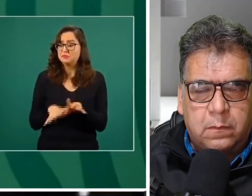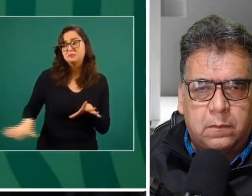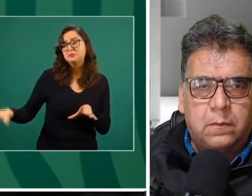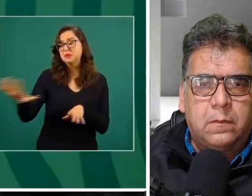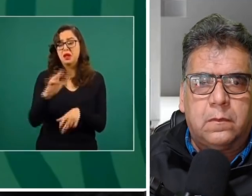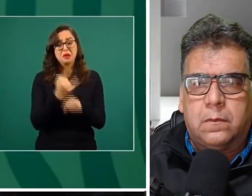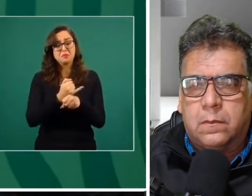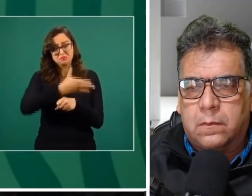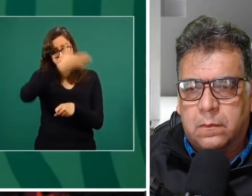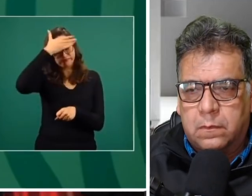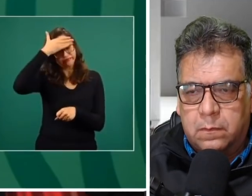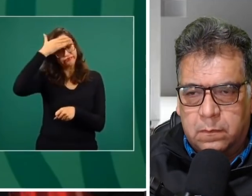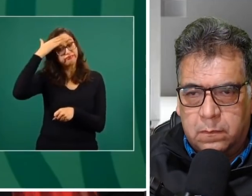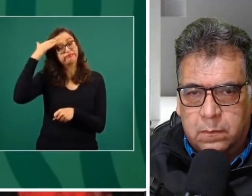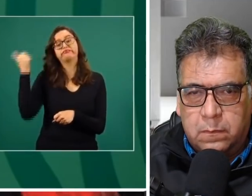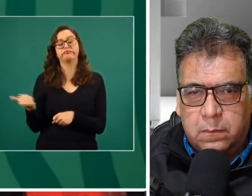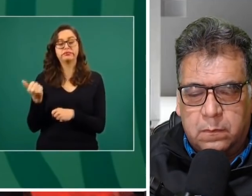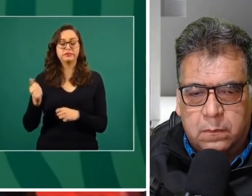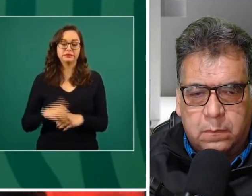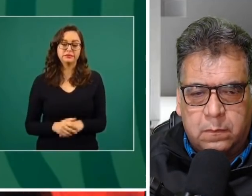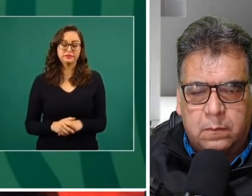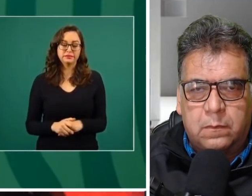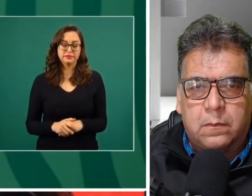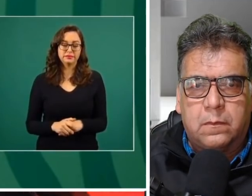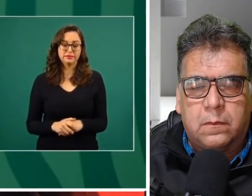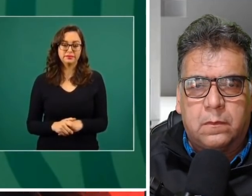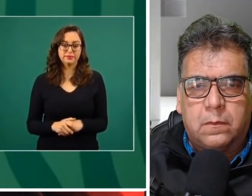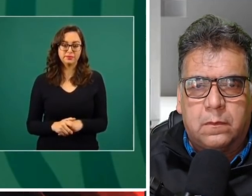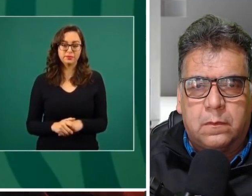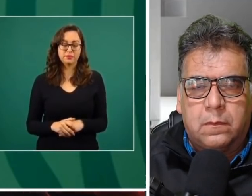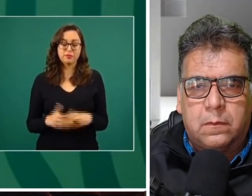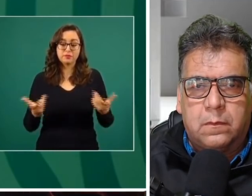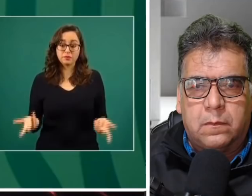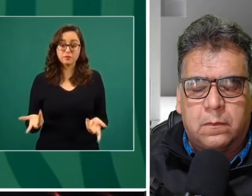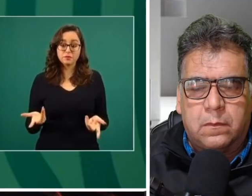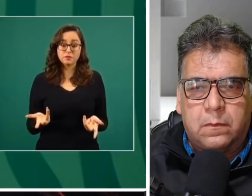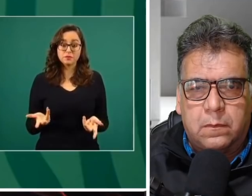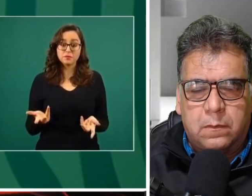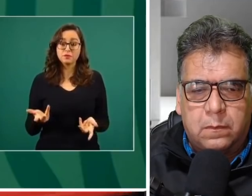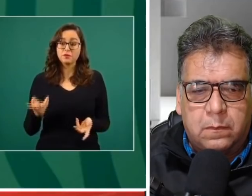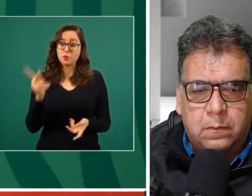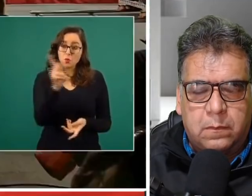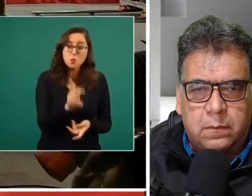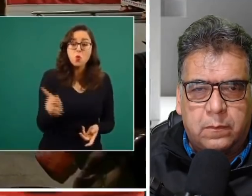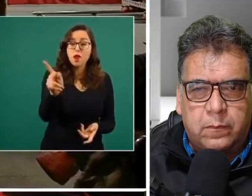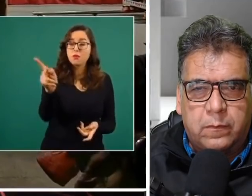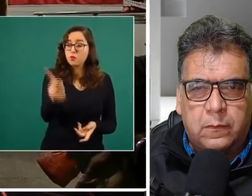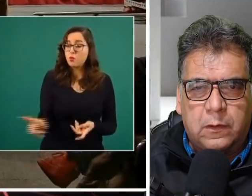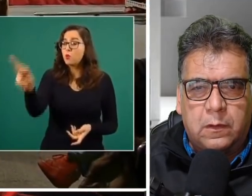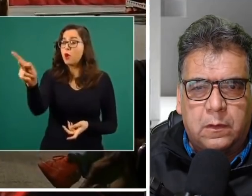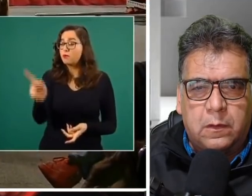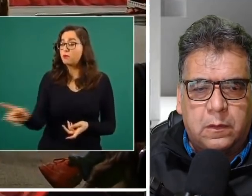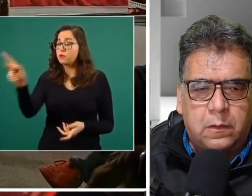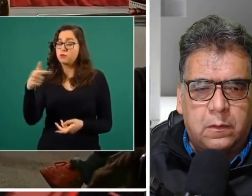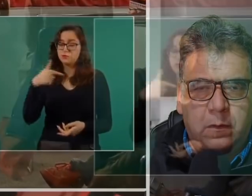yo repito que cuando íbamos a los pueblos a decir de que habían comprado un avión